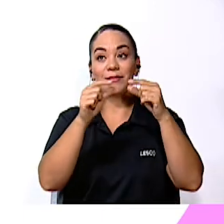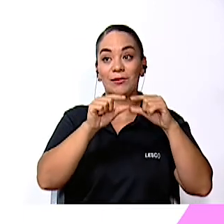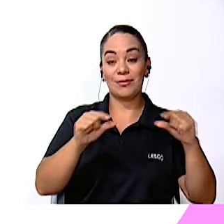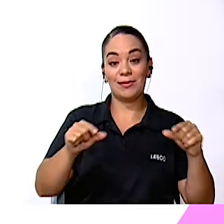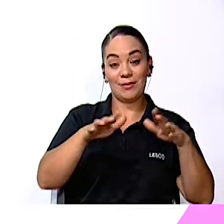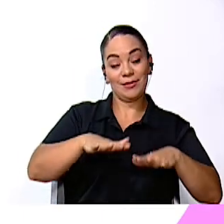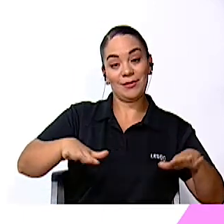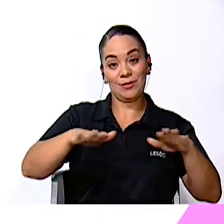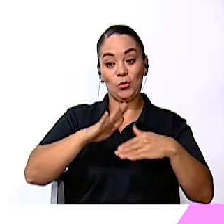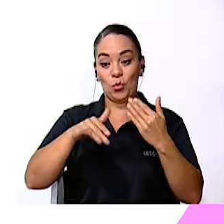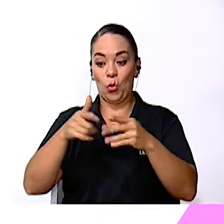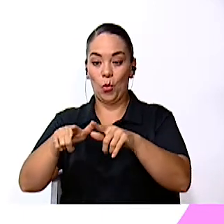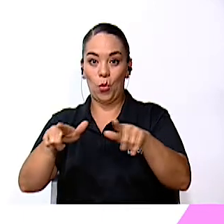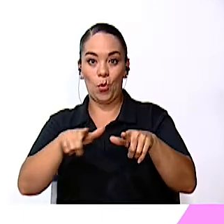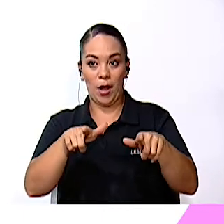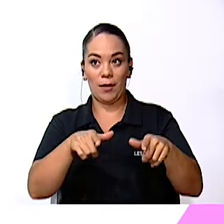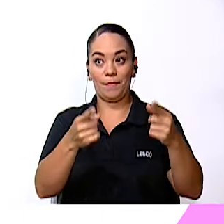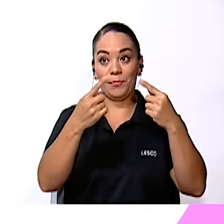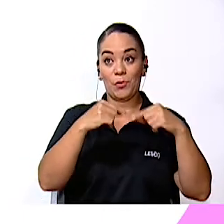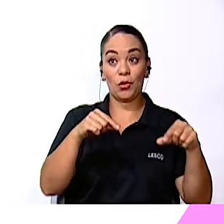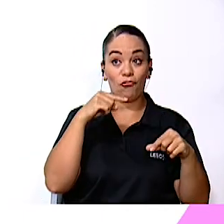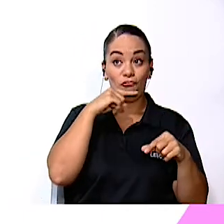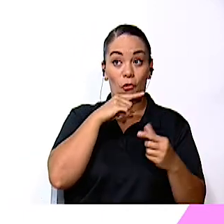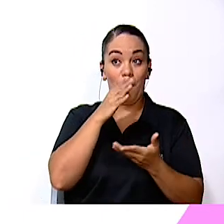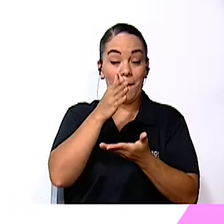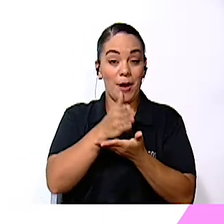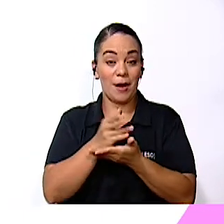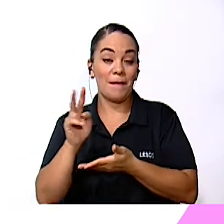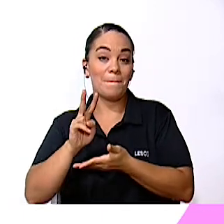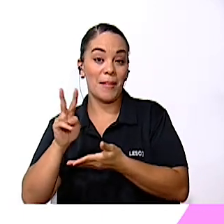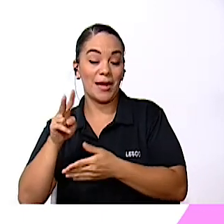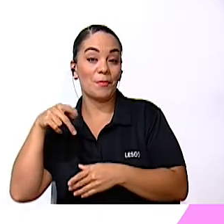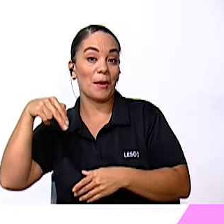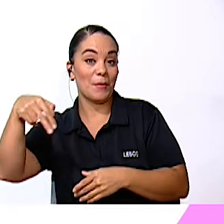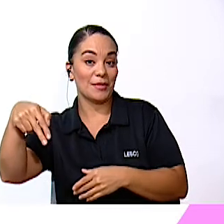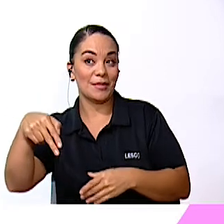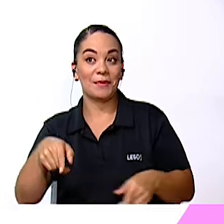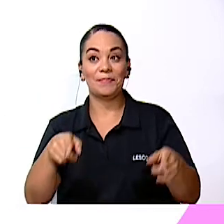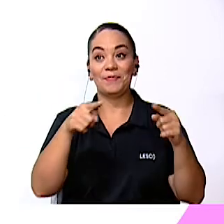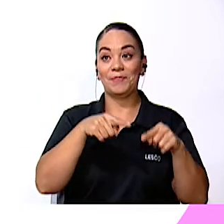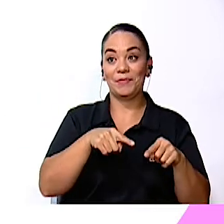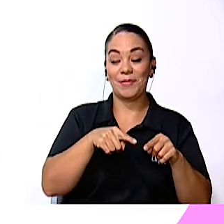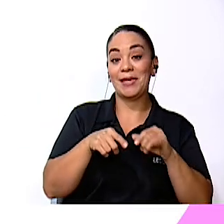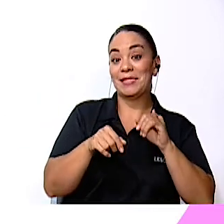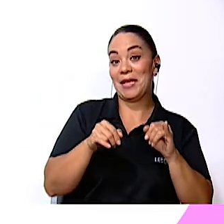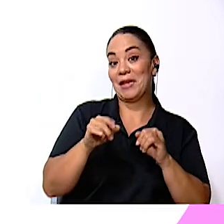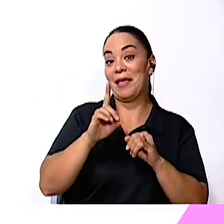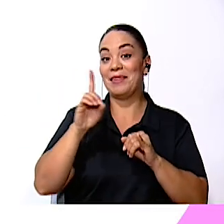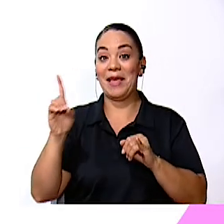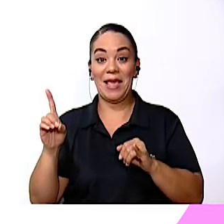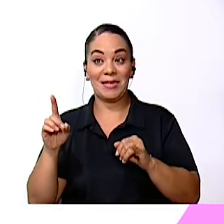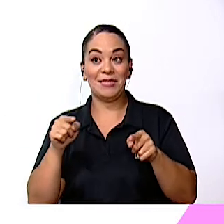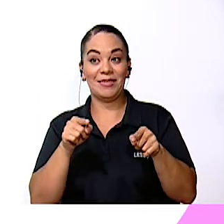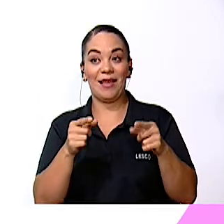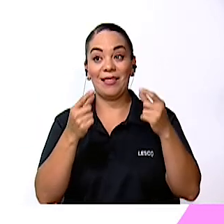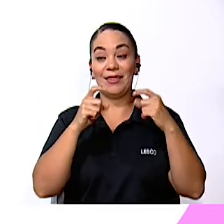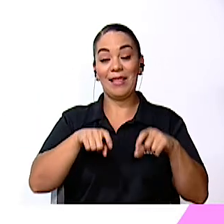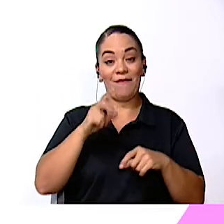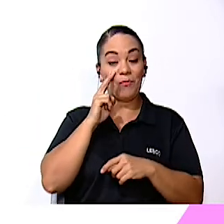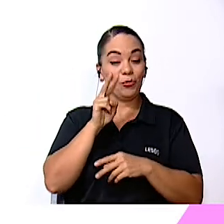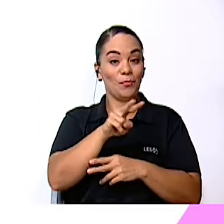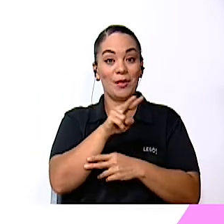Rojo para parar Y verde para pasar Izquierda y derecha Debemos siempre mirar